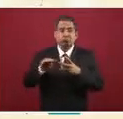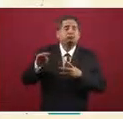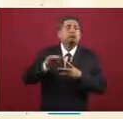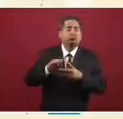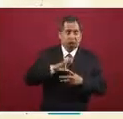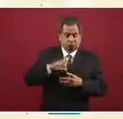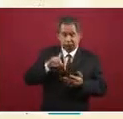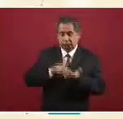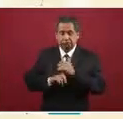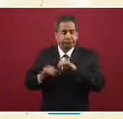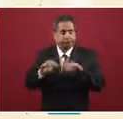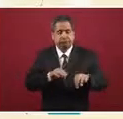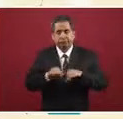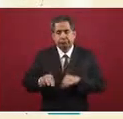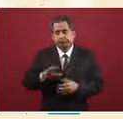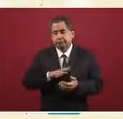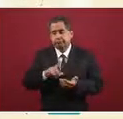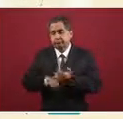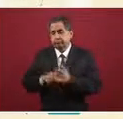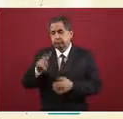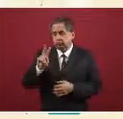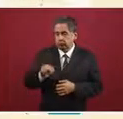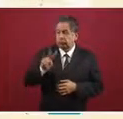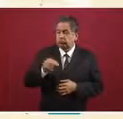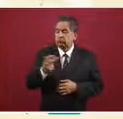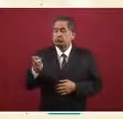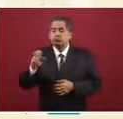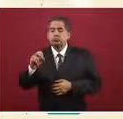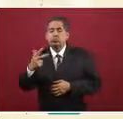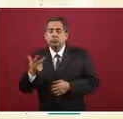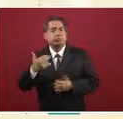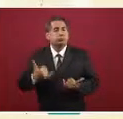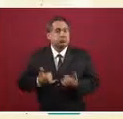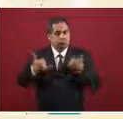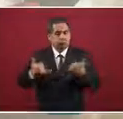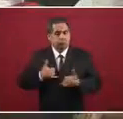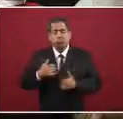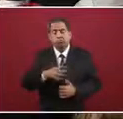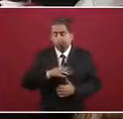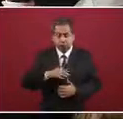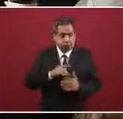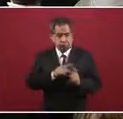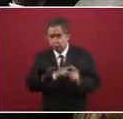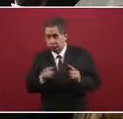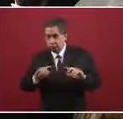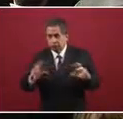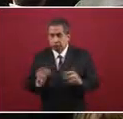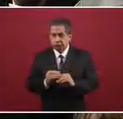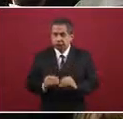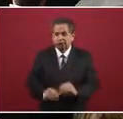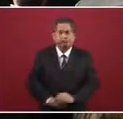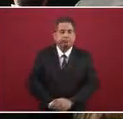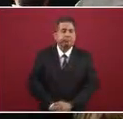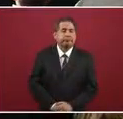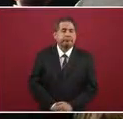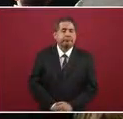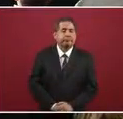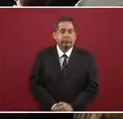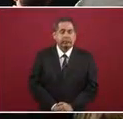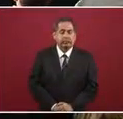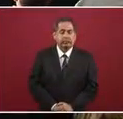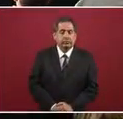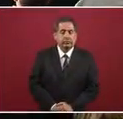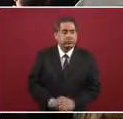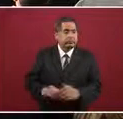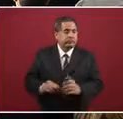tenemos 2.208 jóvenes con posgrado. La presencia